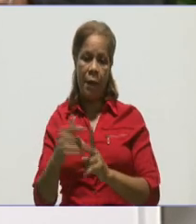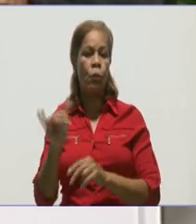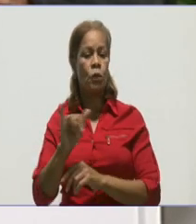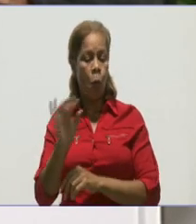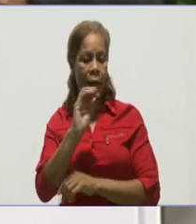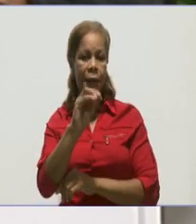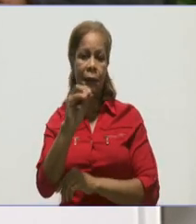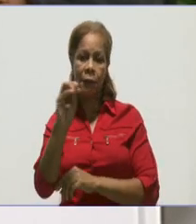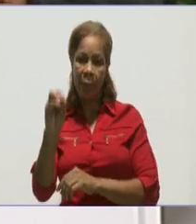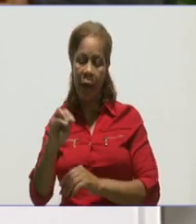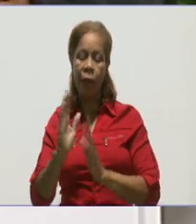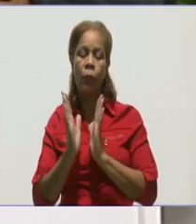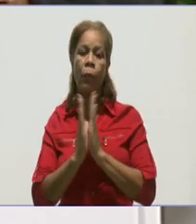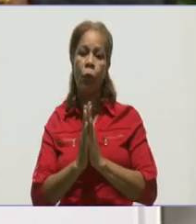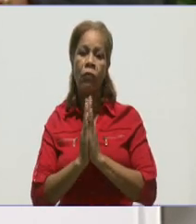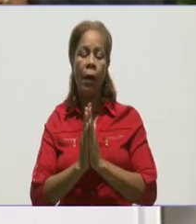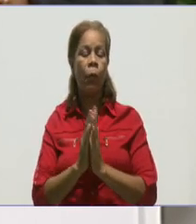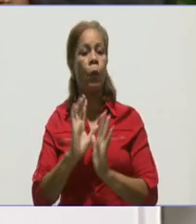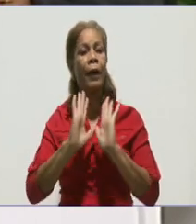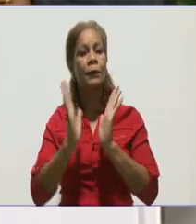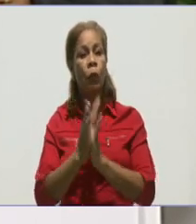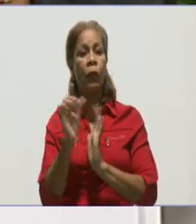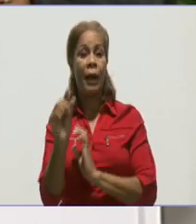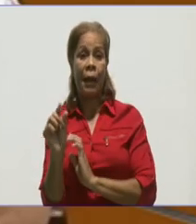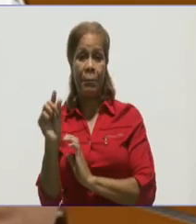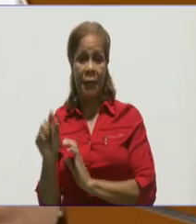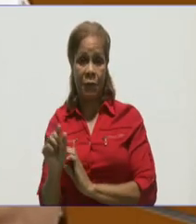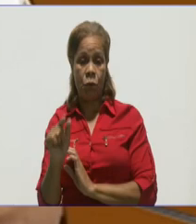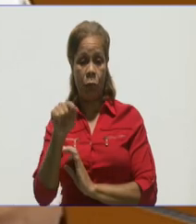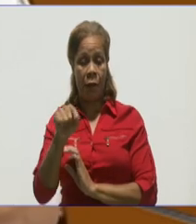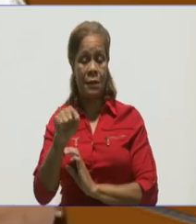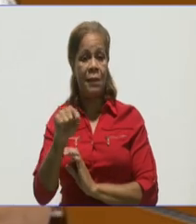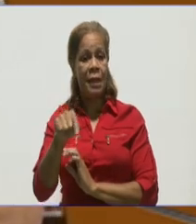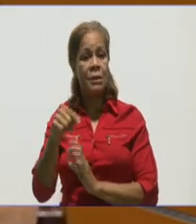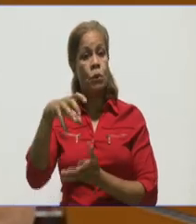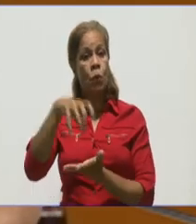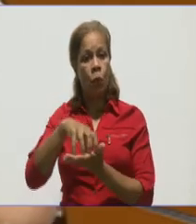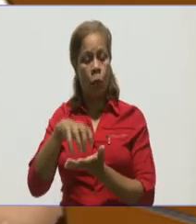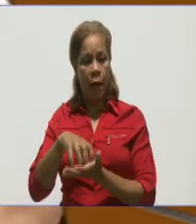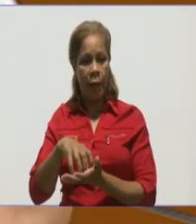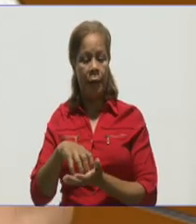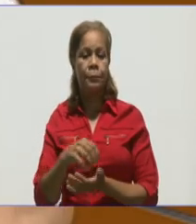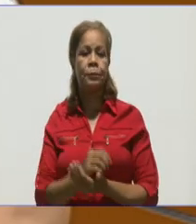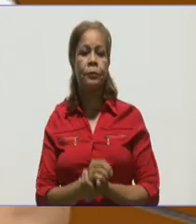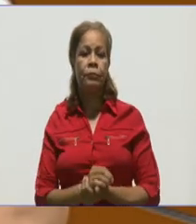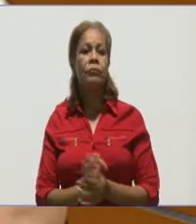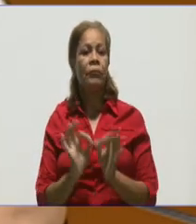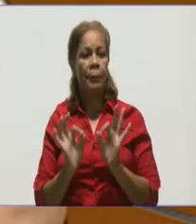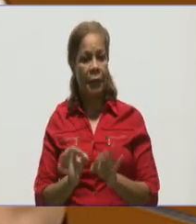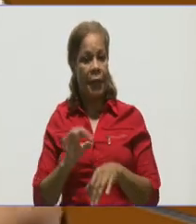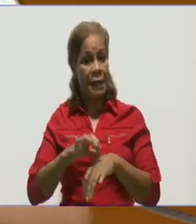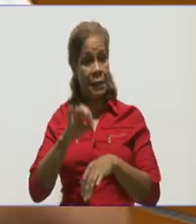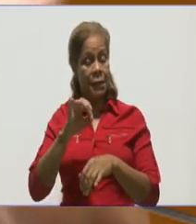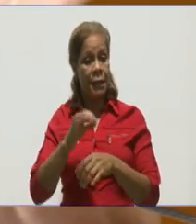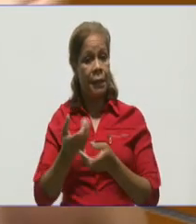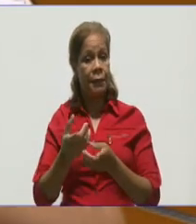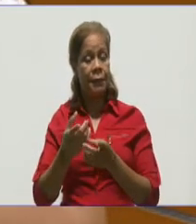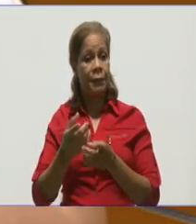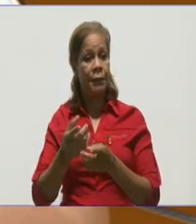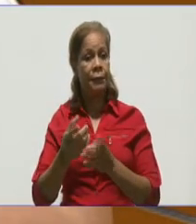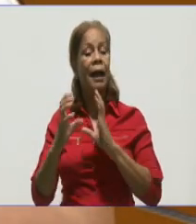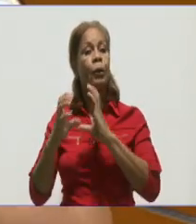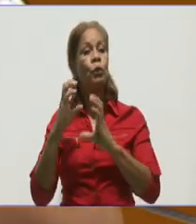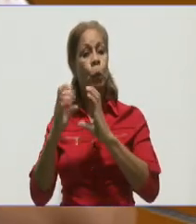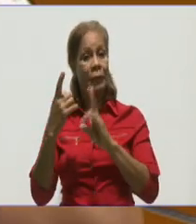pobladores de estos dos territorios. Así es, son dos municipios pequeños. Guisa y Cautocristo prácticamente tienen